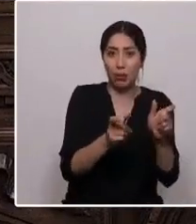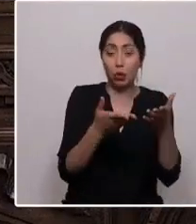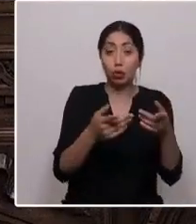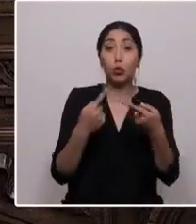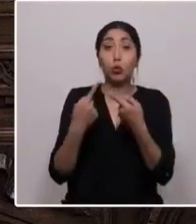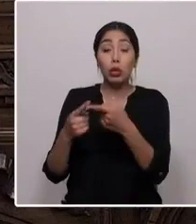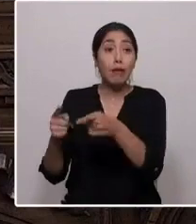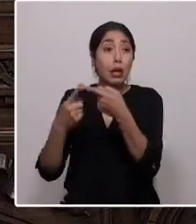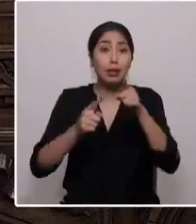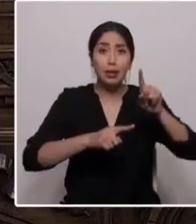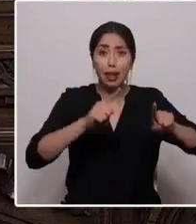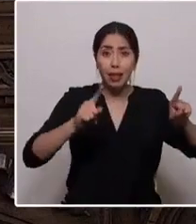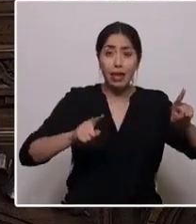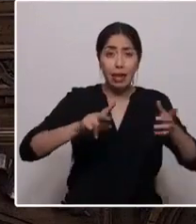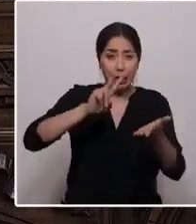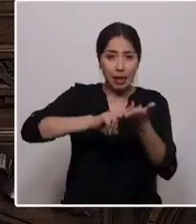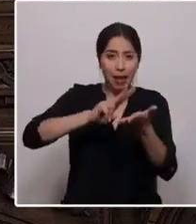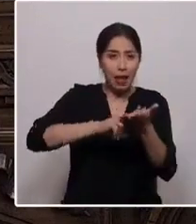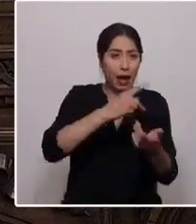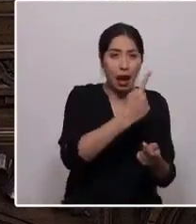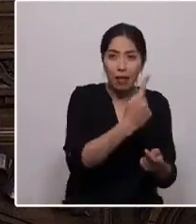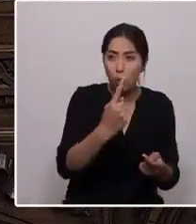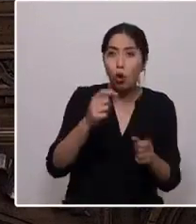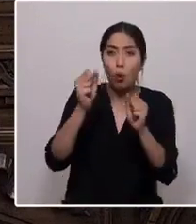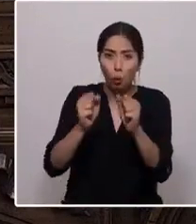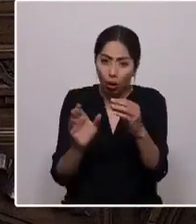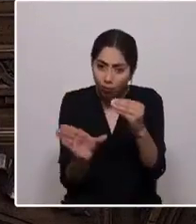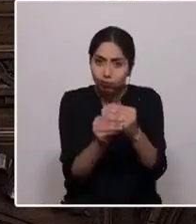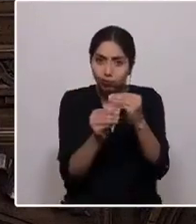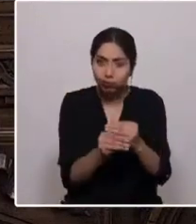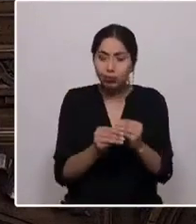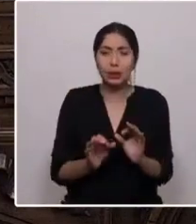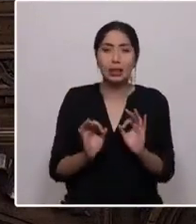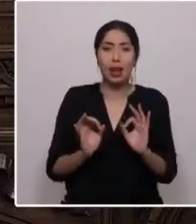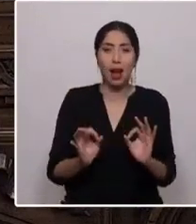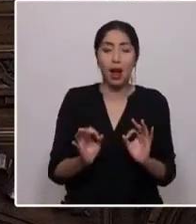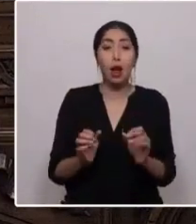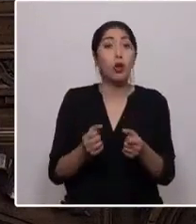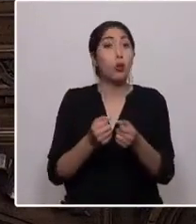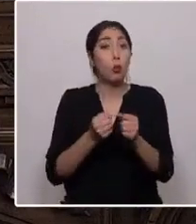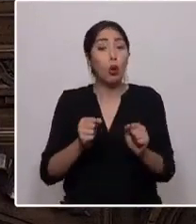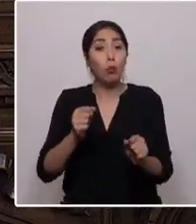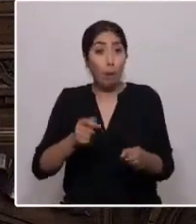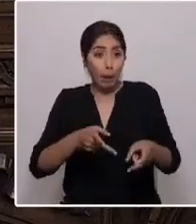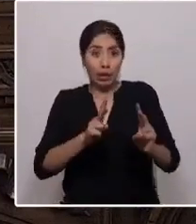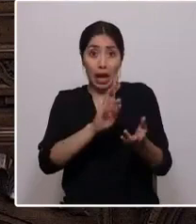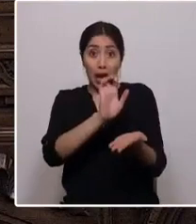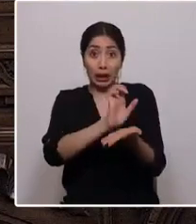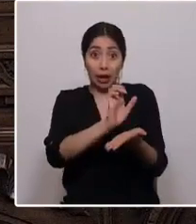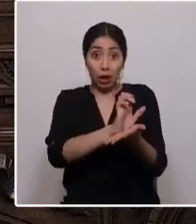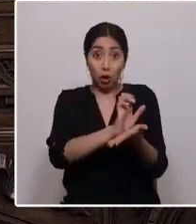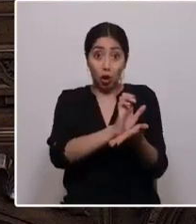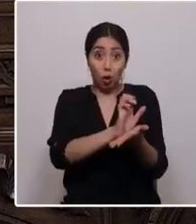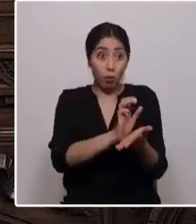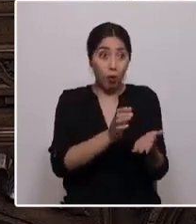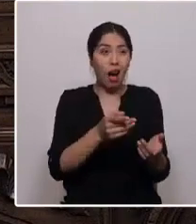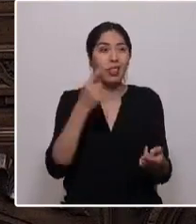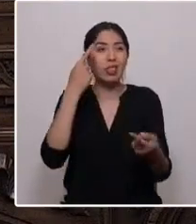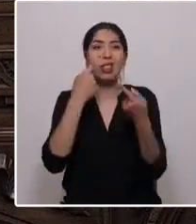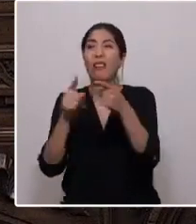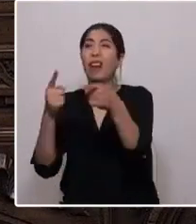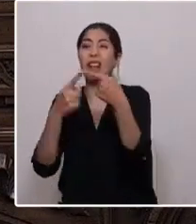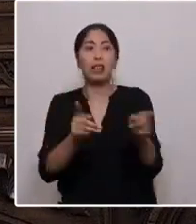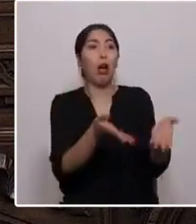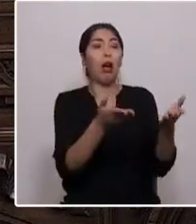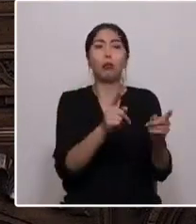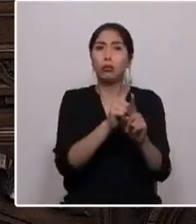creatividad de unos y de otros, puede dar sus máximos frutos. No podemos dejar que el Estado, en vez de potenciar nuestras diferencias, las aplaste.